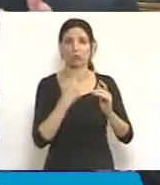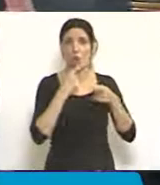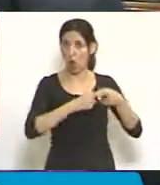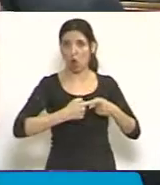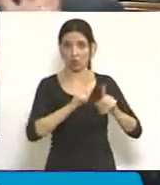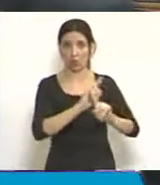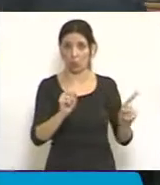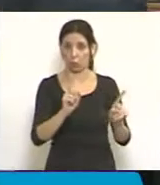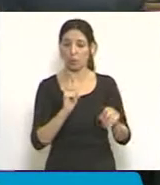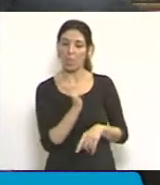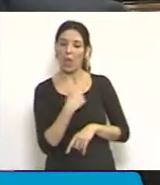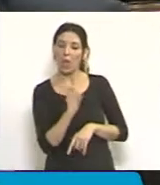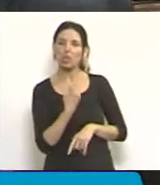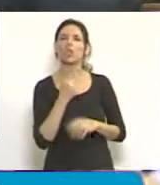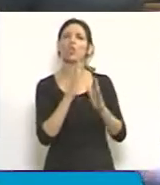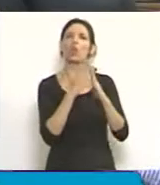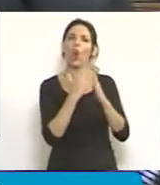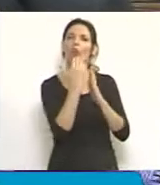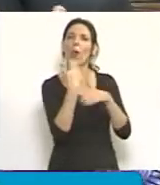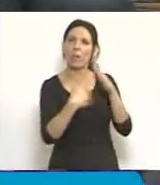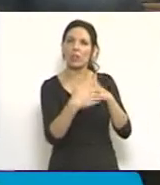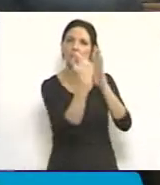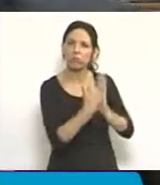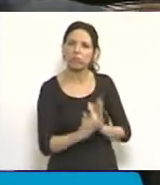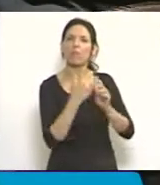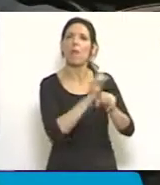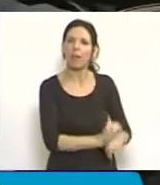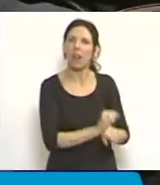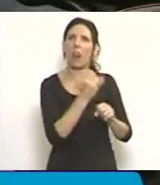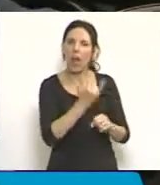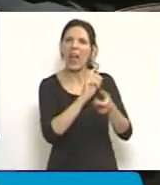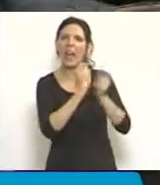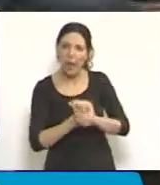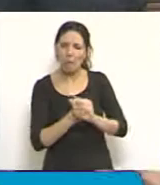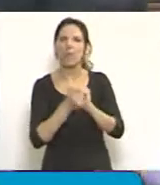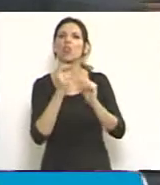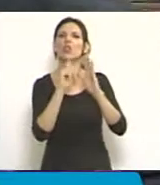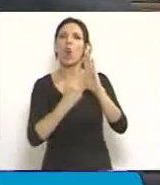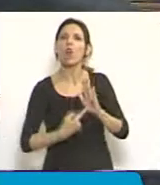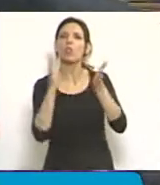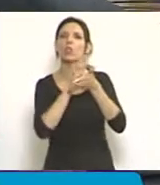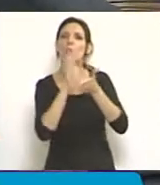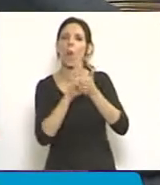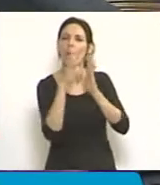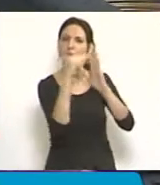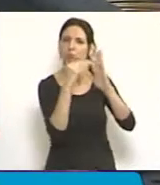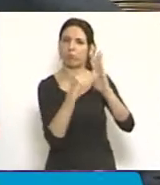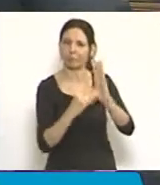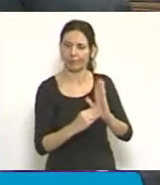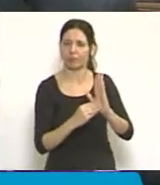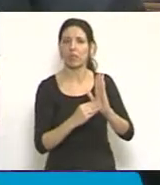Nosotros modificamos el Código Procesal Penal incorporando principios nuevos y para salvar la congruencia